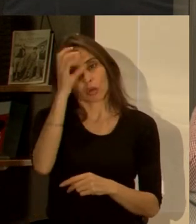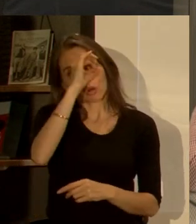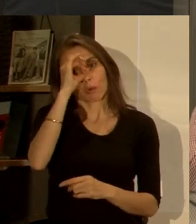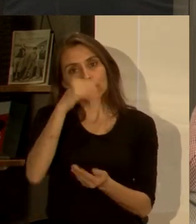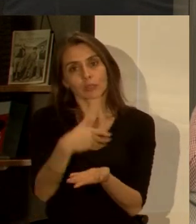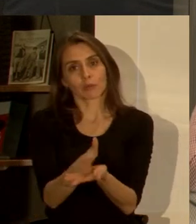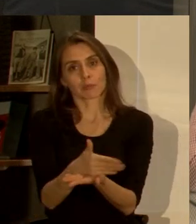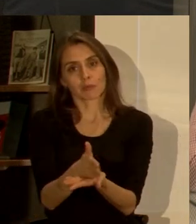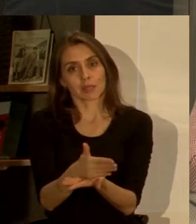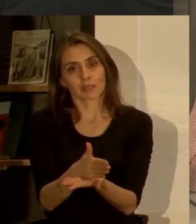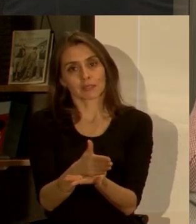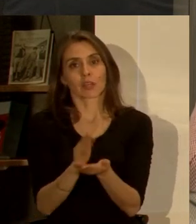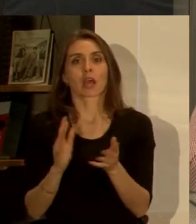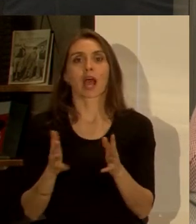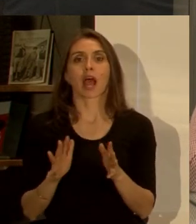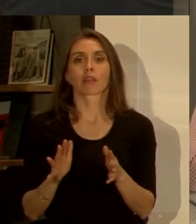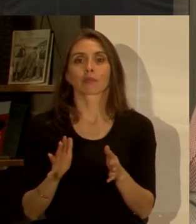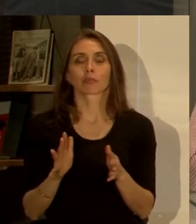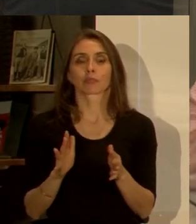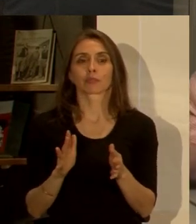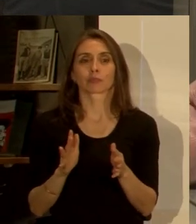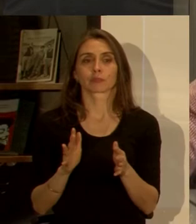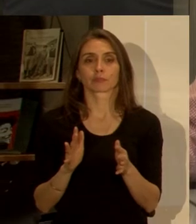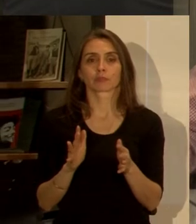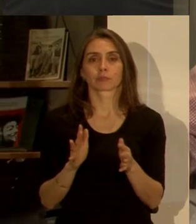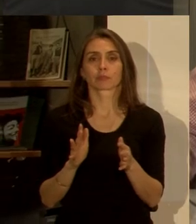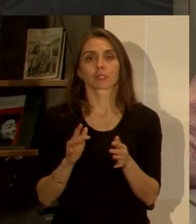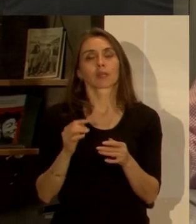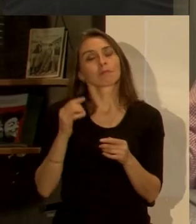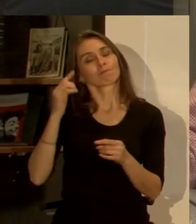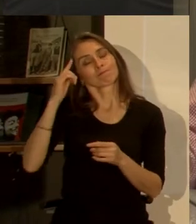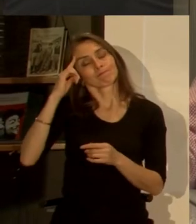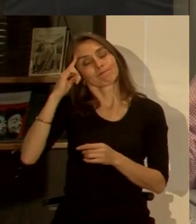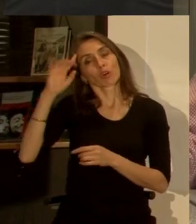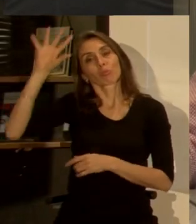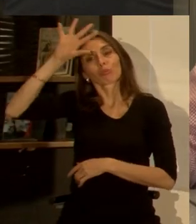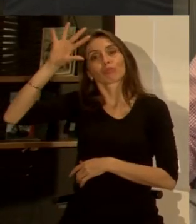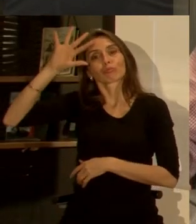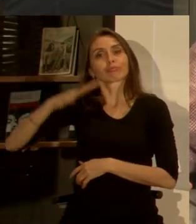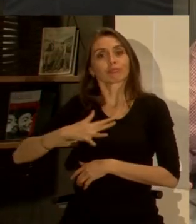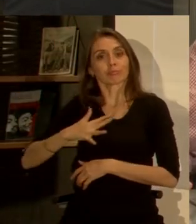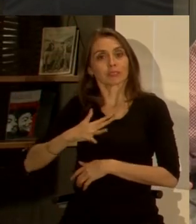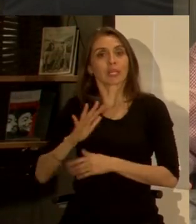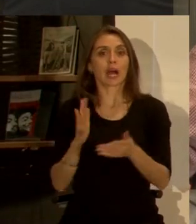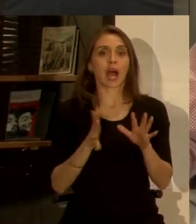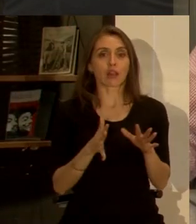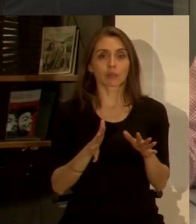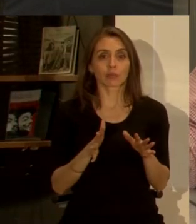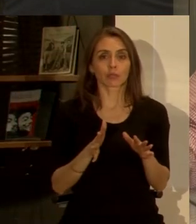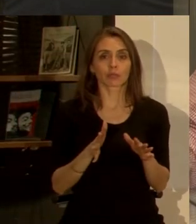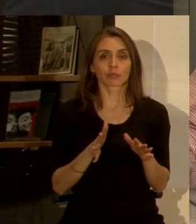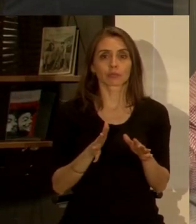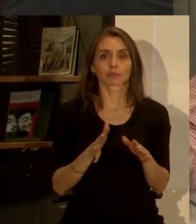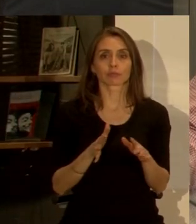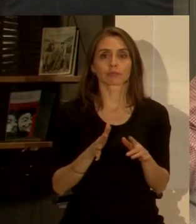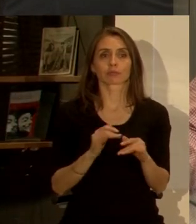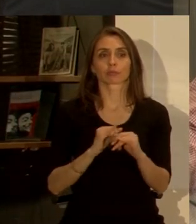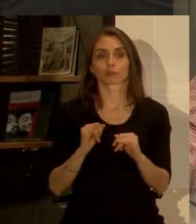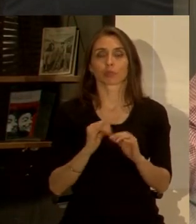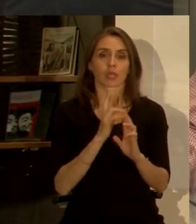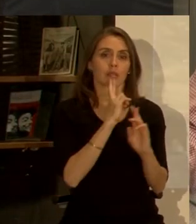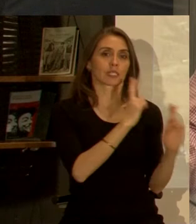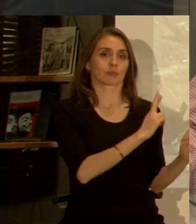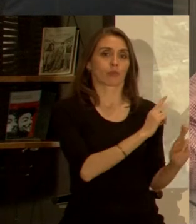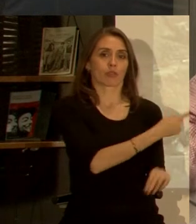planificación puede ser a lo mejor un poco subjetiva, digo, pero a lo mejor ahí va saliendo la respuesta a tu pregunta.